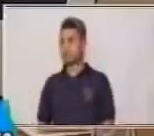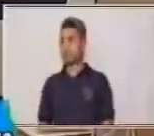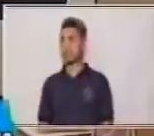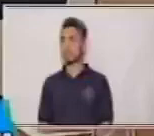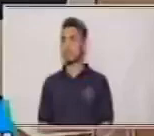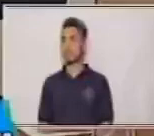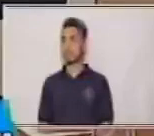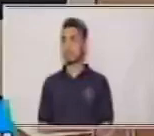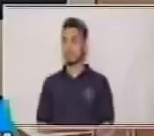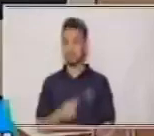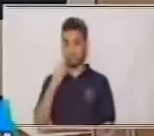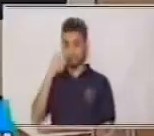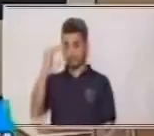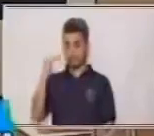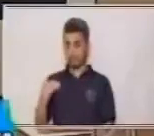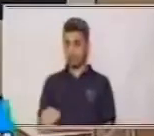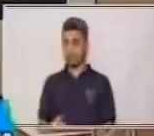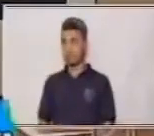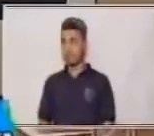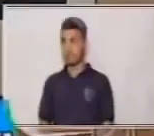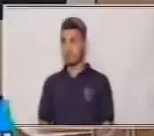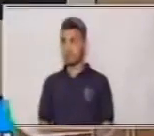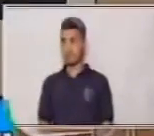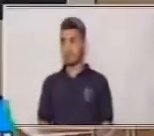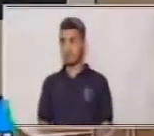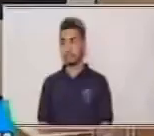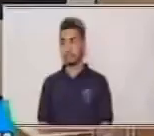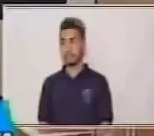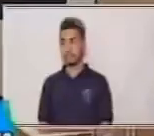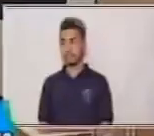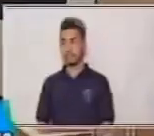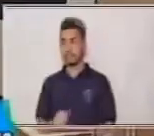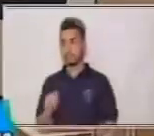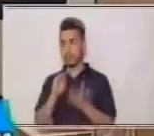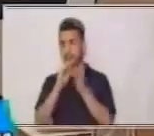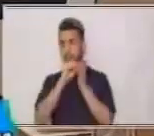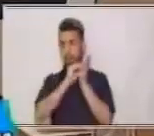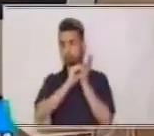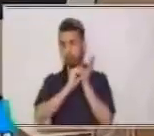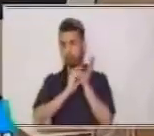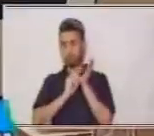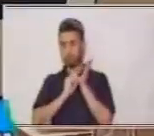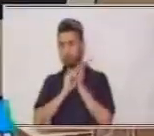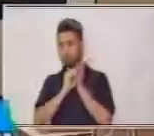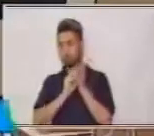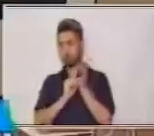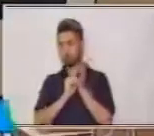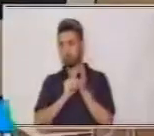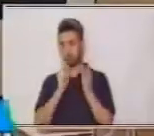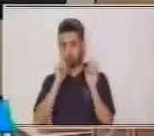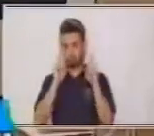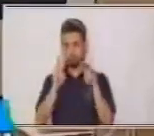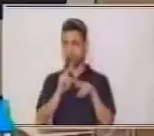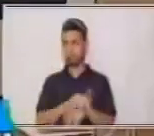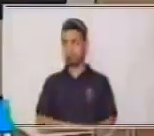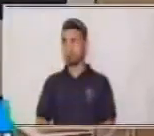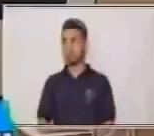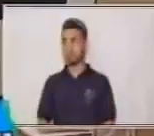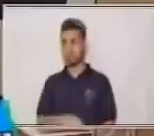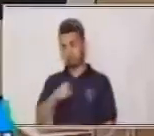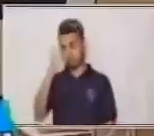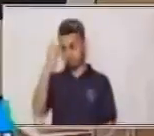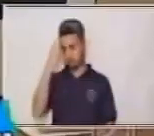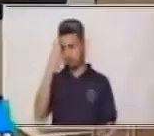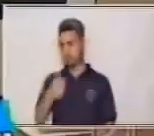¿Sí? ¿Ya? Muy bien, vamos a ver. Las voy a borrar ahora y ustedes me van a decir y van a pensar.